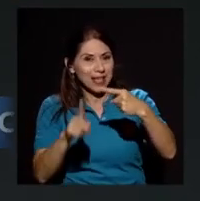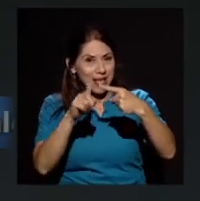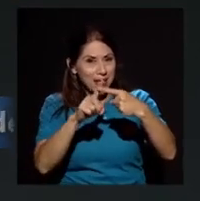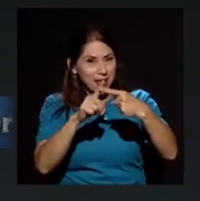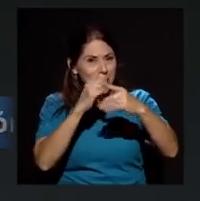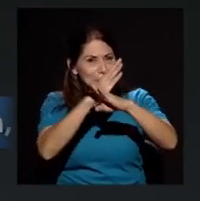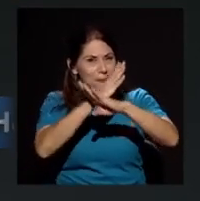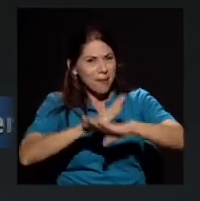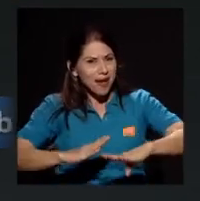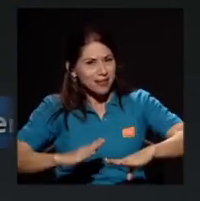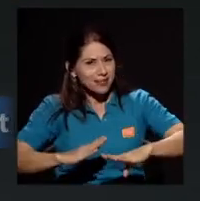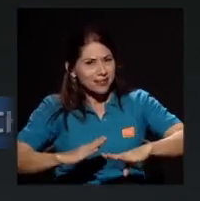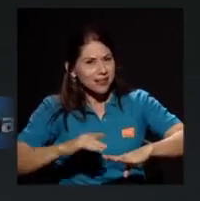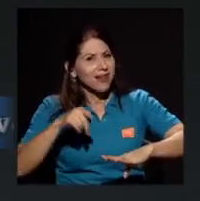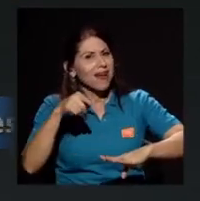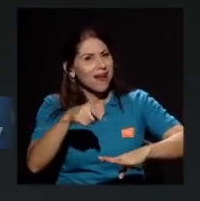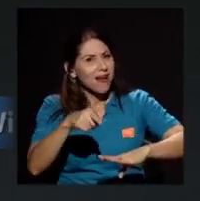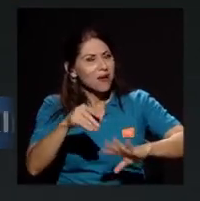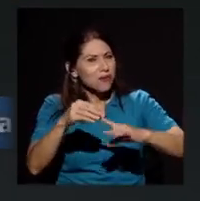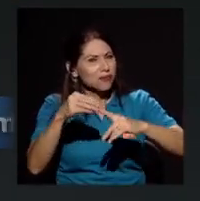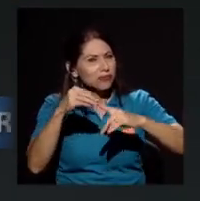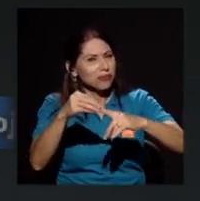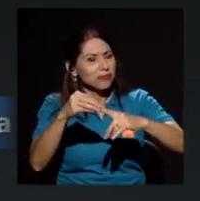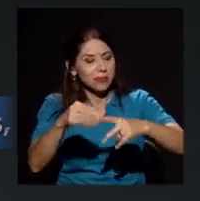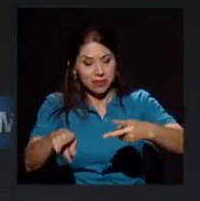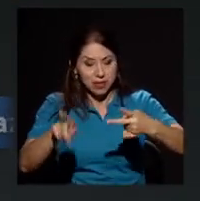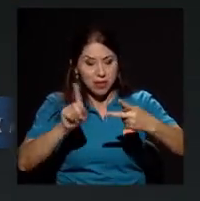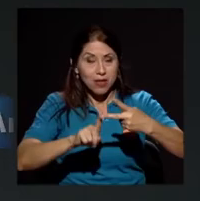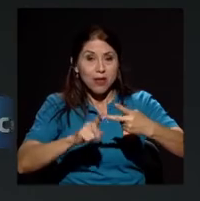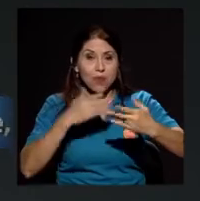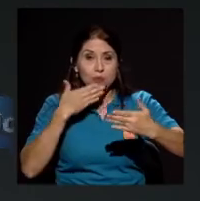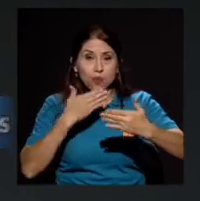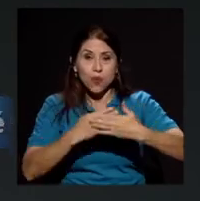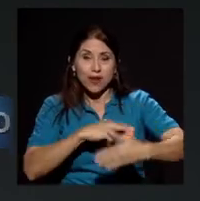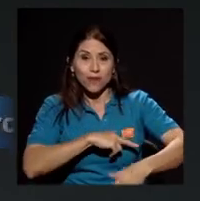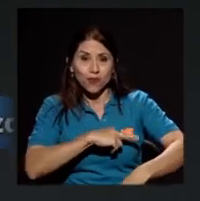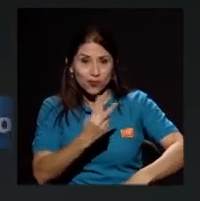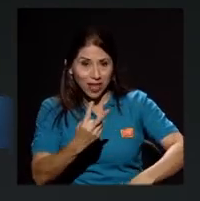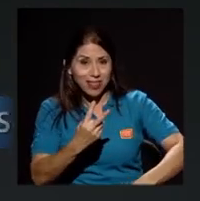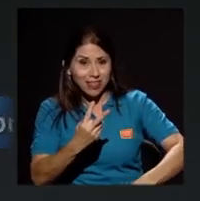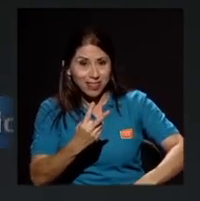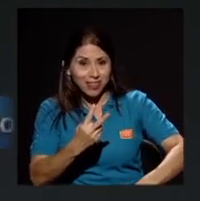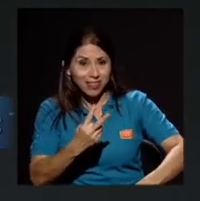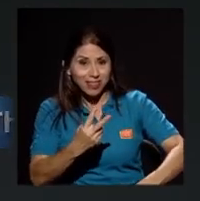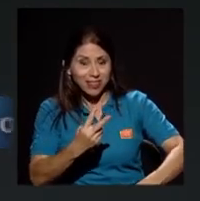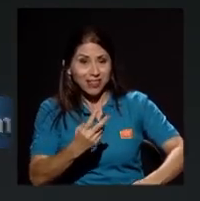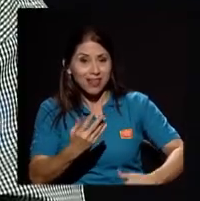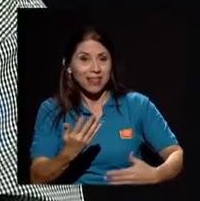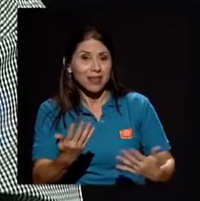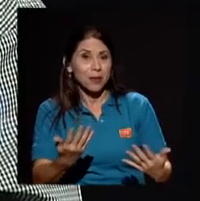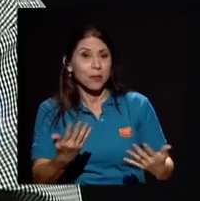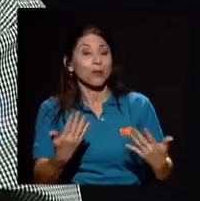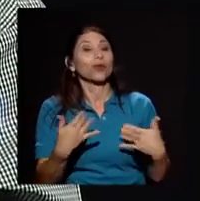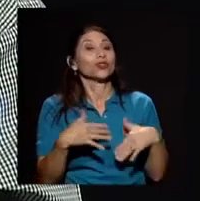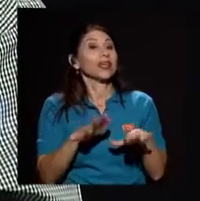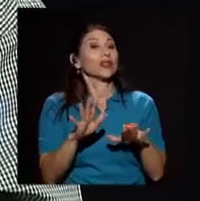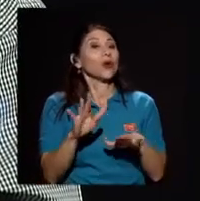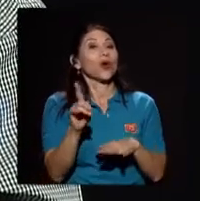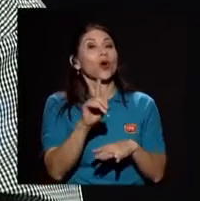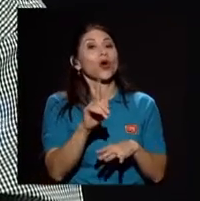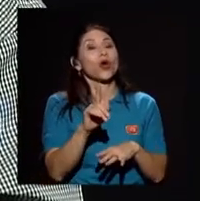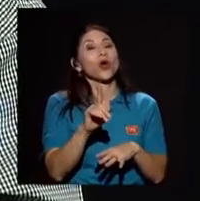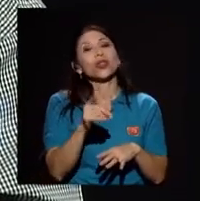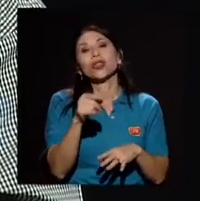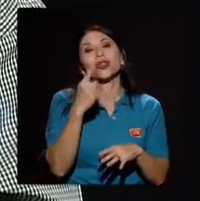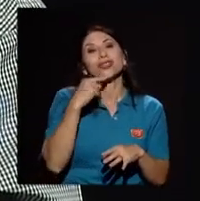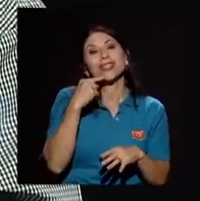es el elemento fundamental y buena voluntad por cierto no se escribió a los hombres y las mujeres